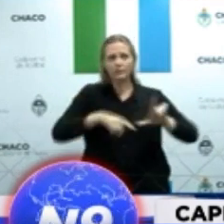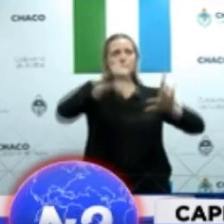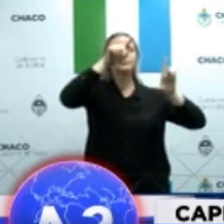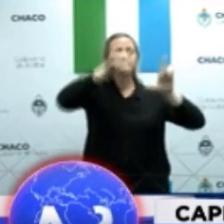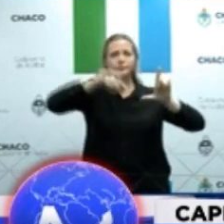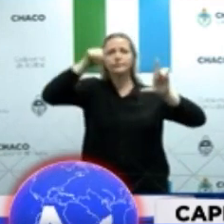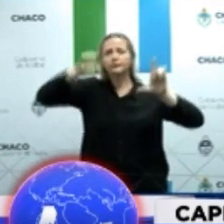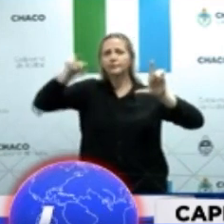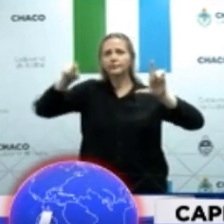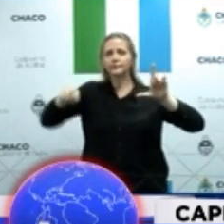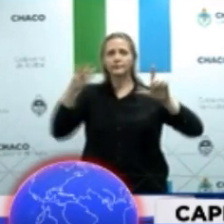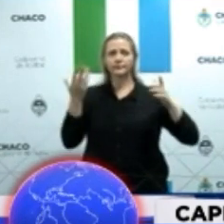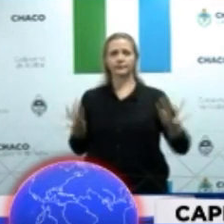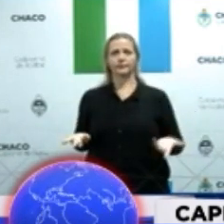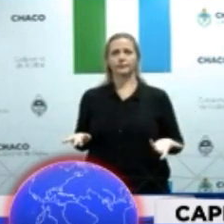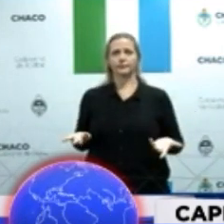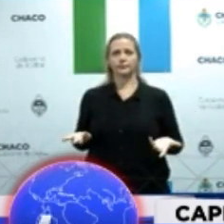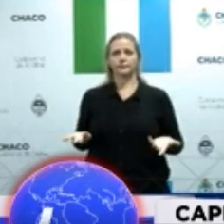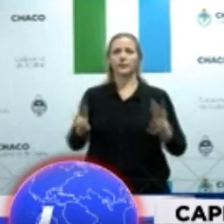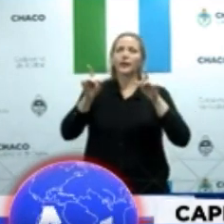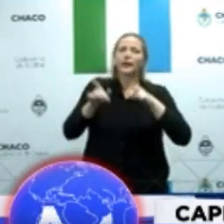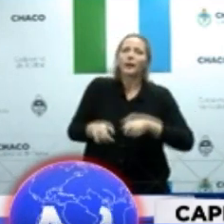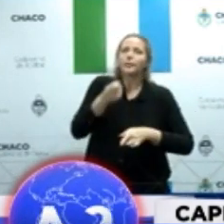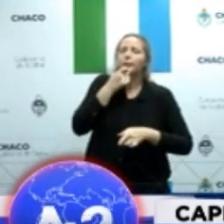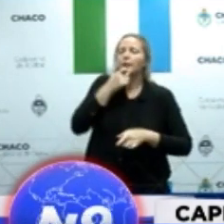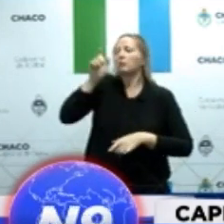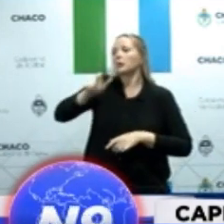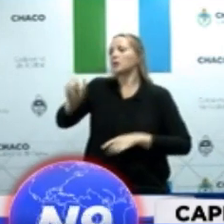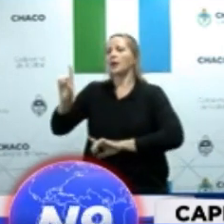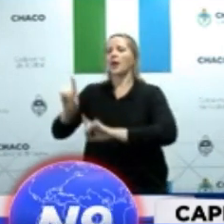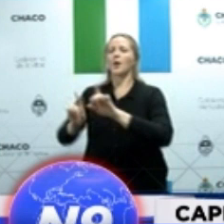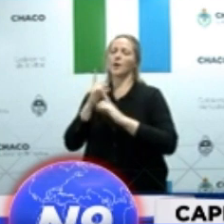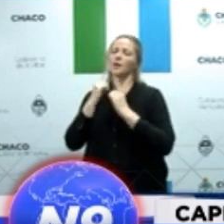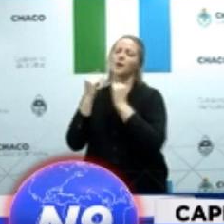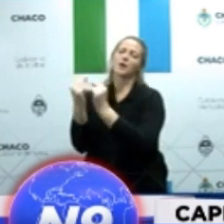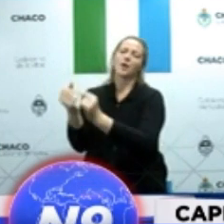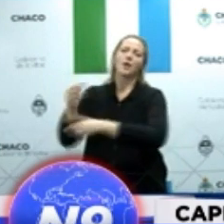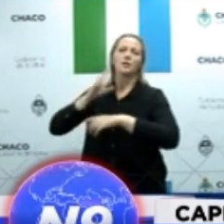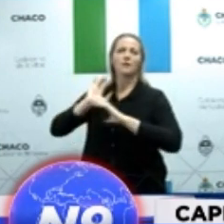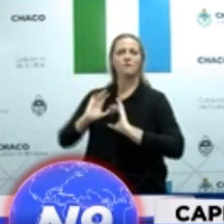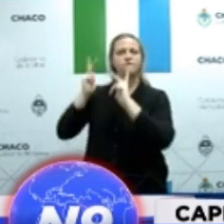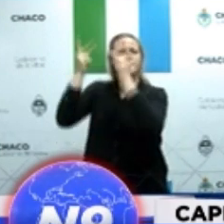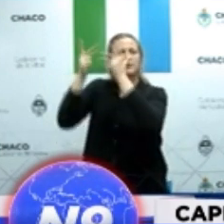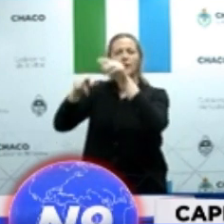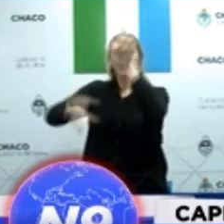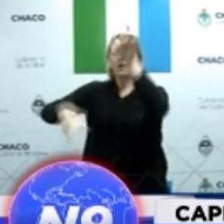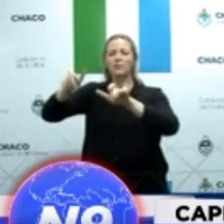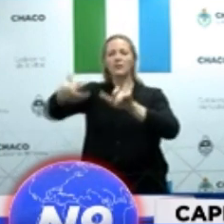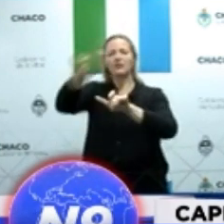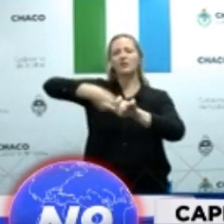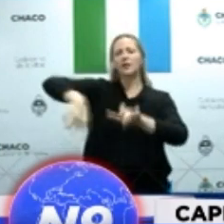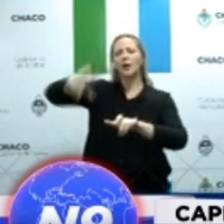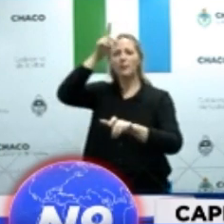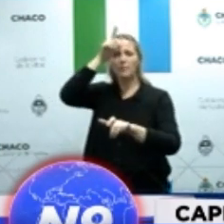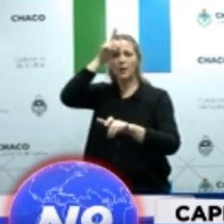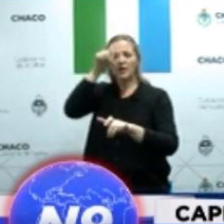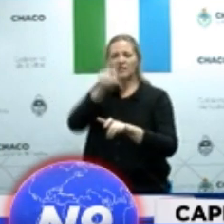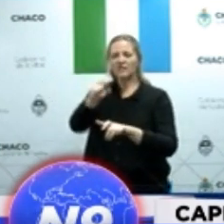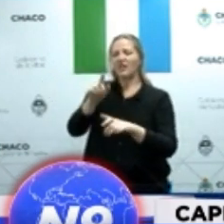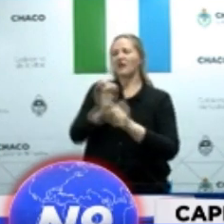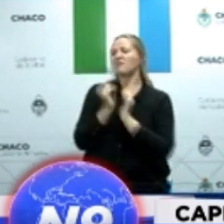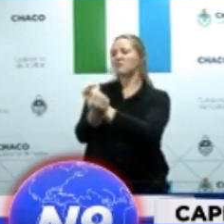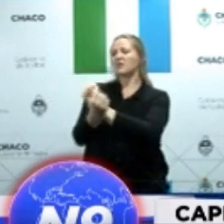Probablemente siempre pueden ocurrir acciones que puedan estar siendo cuestionadas.